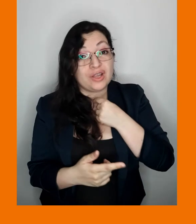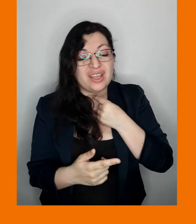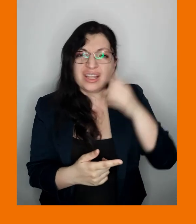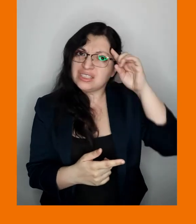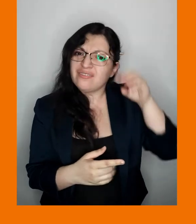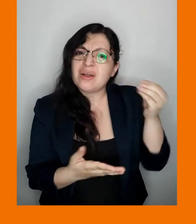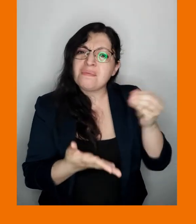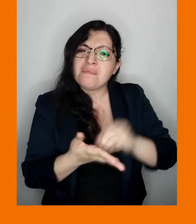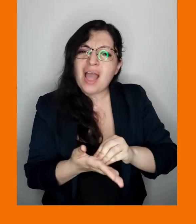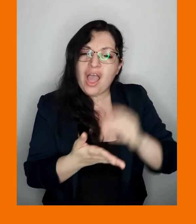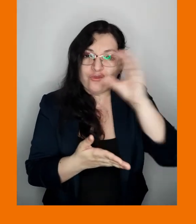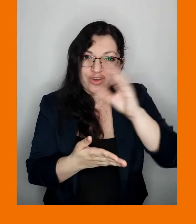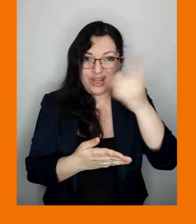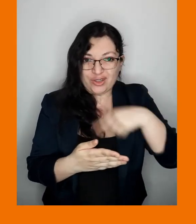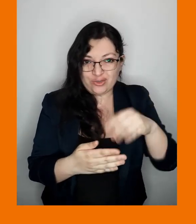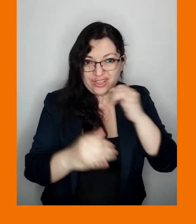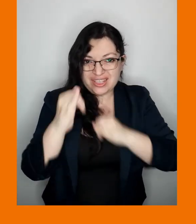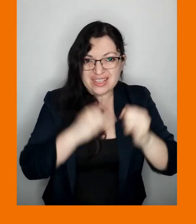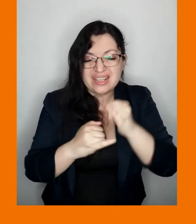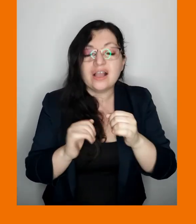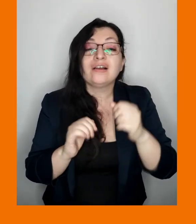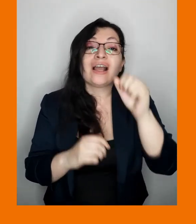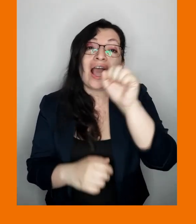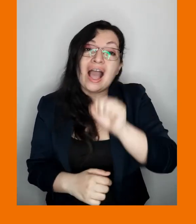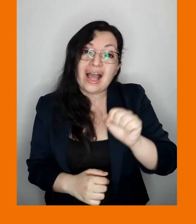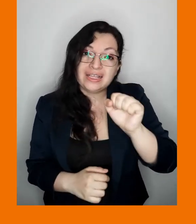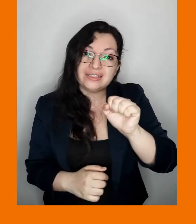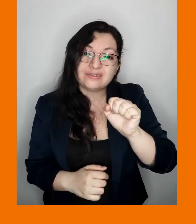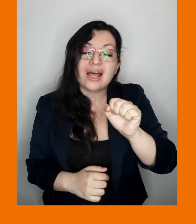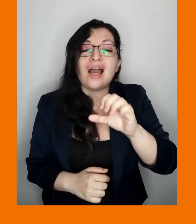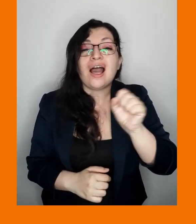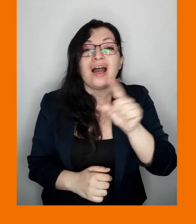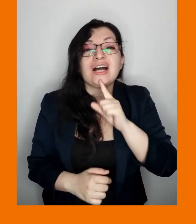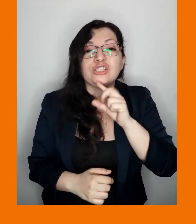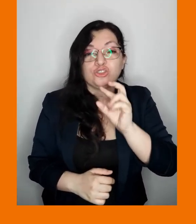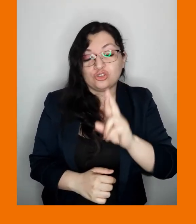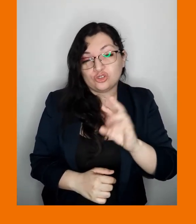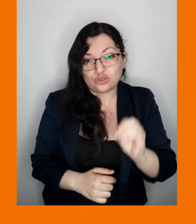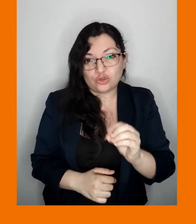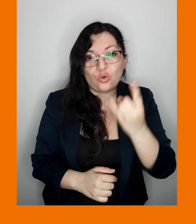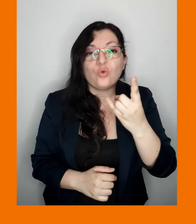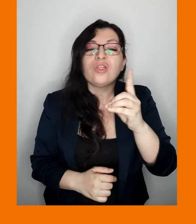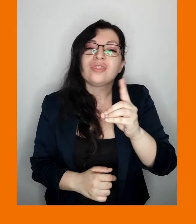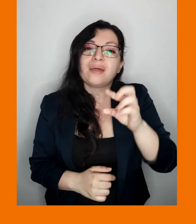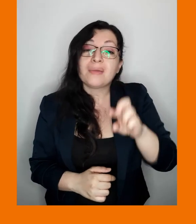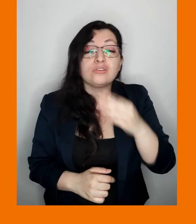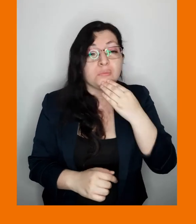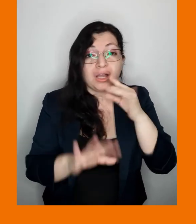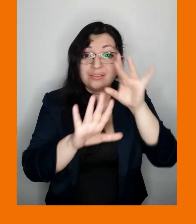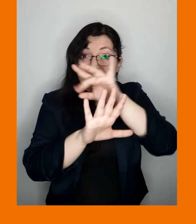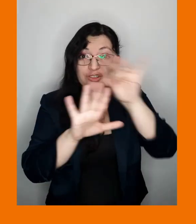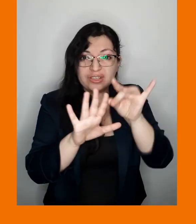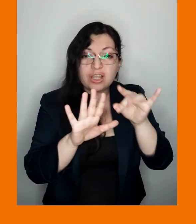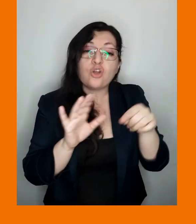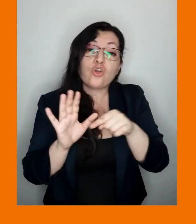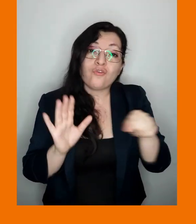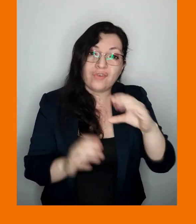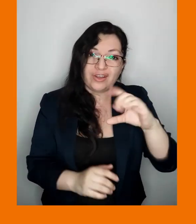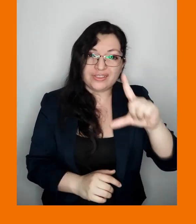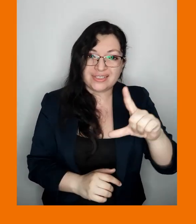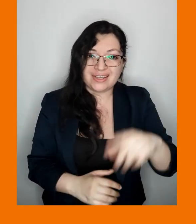síguenos en nuestras redes sociales como astroudp o como deodoscopio-cl